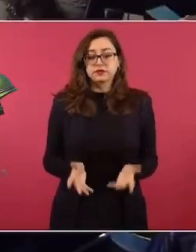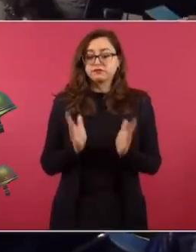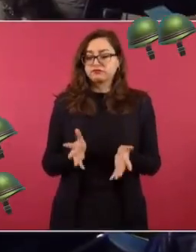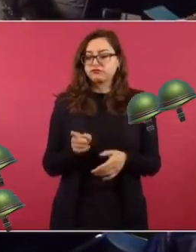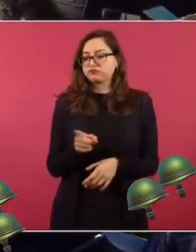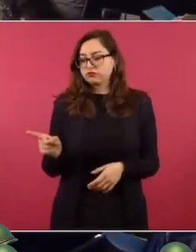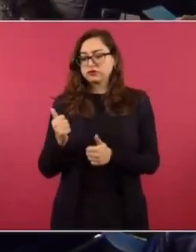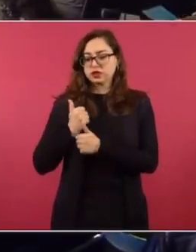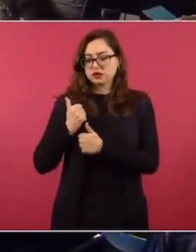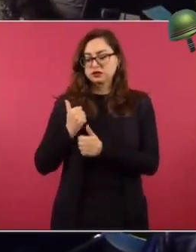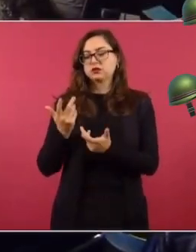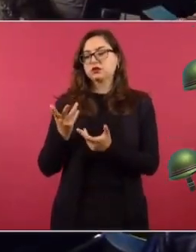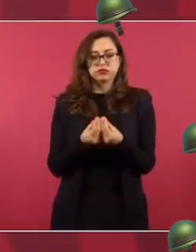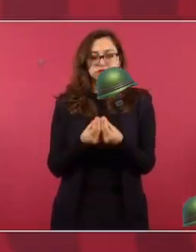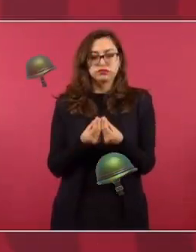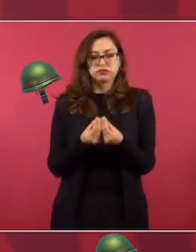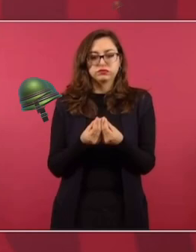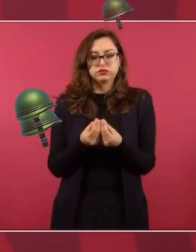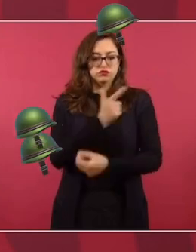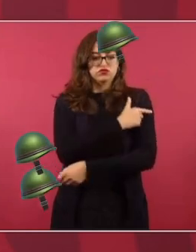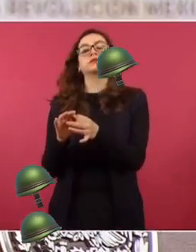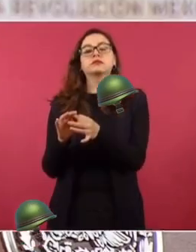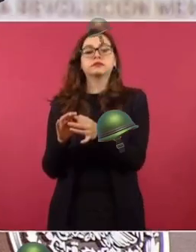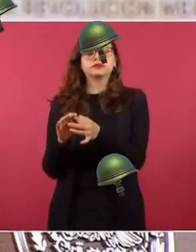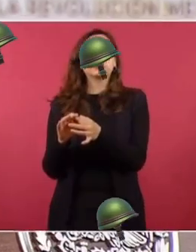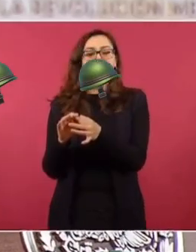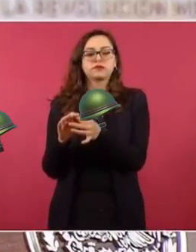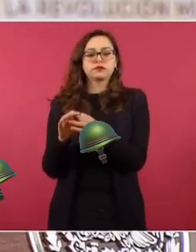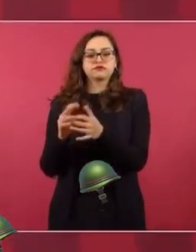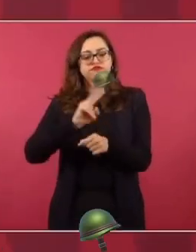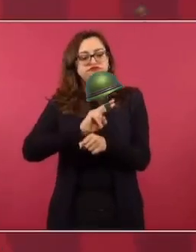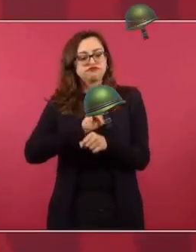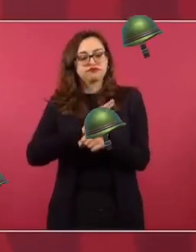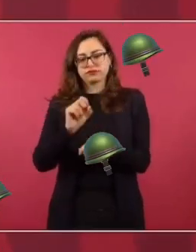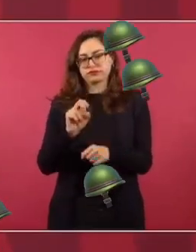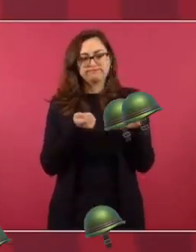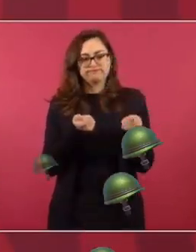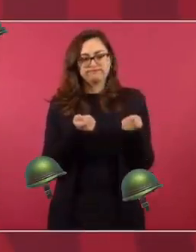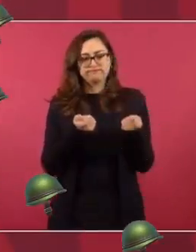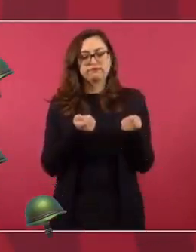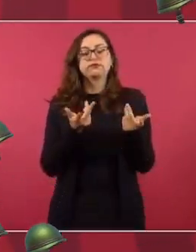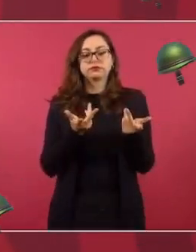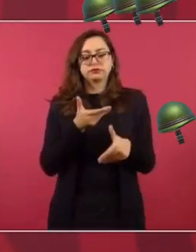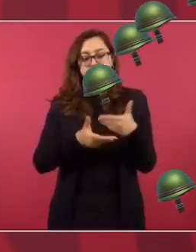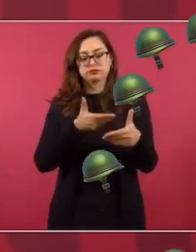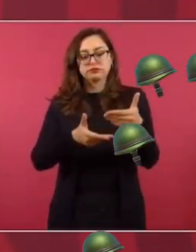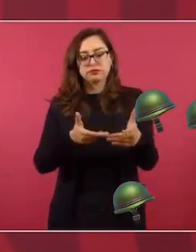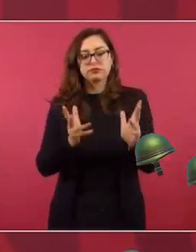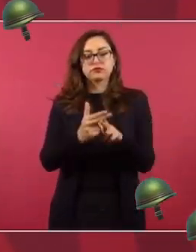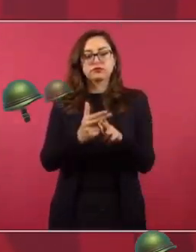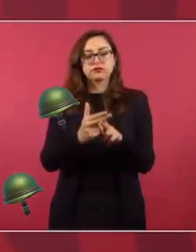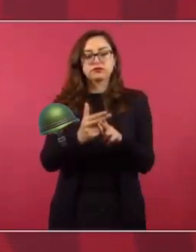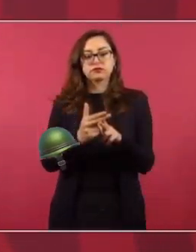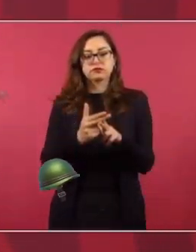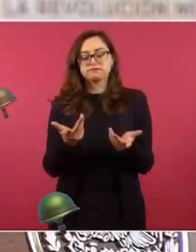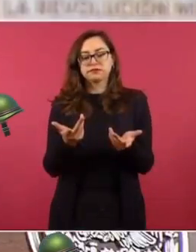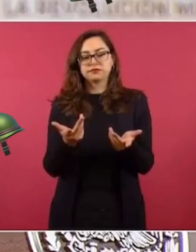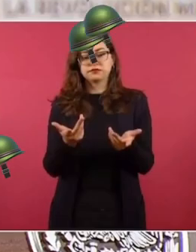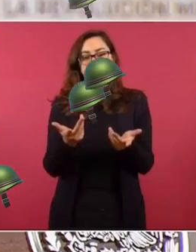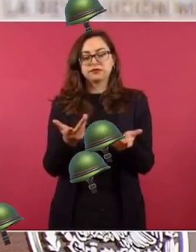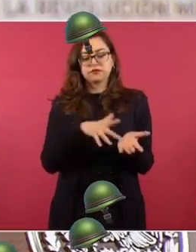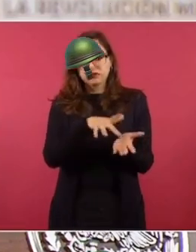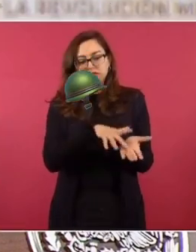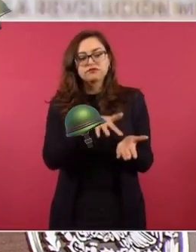que la Guardia Nacional pase a pertenecer a la Secretaría de la Defensa y se amplíe el plazo de